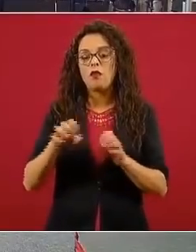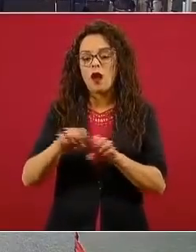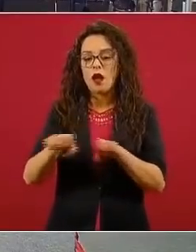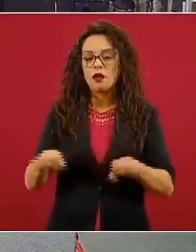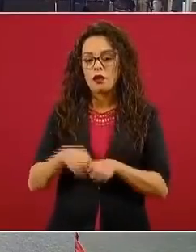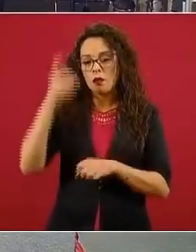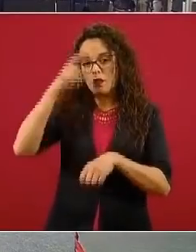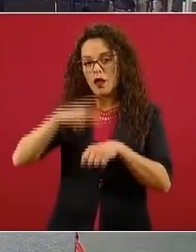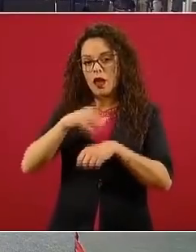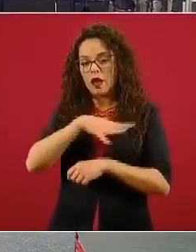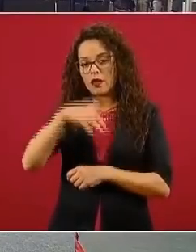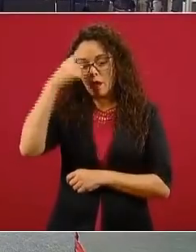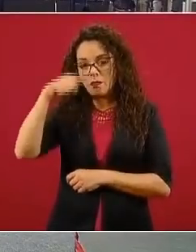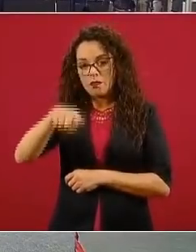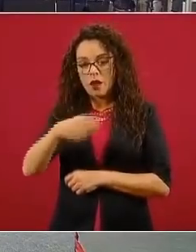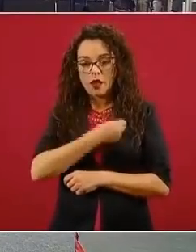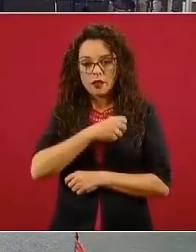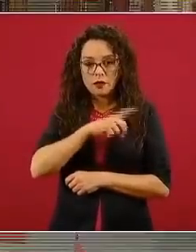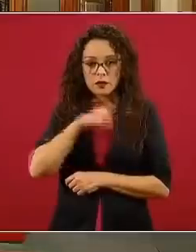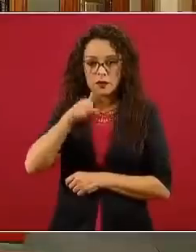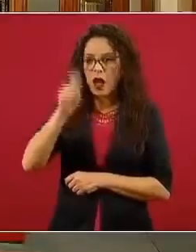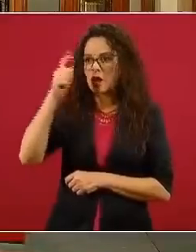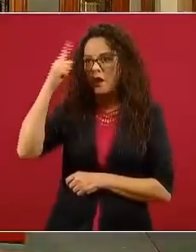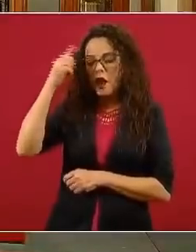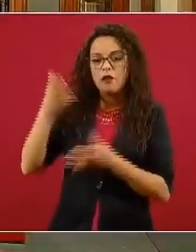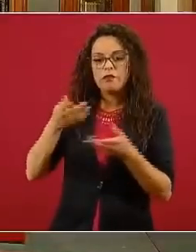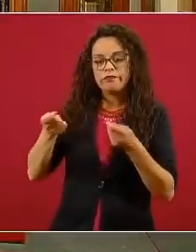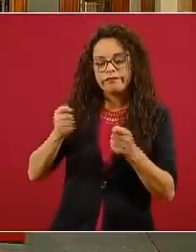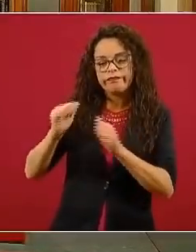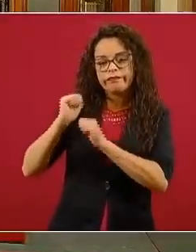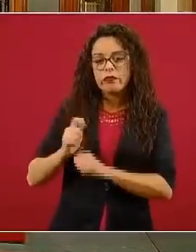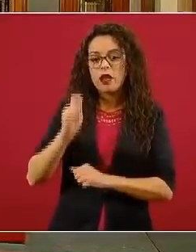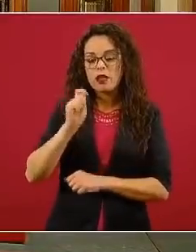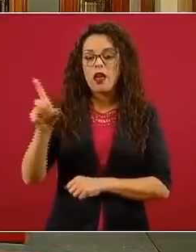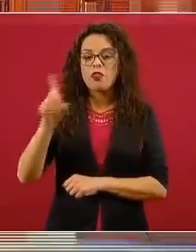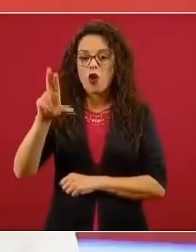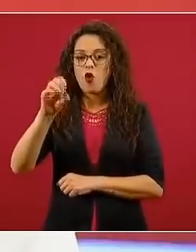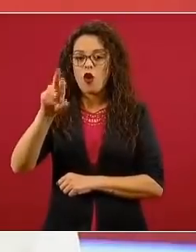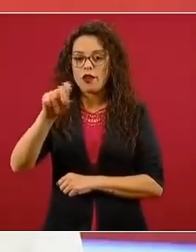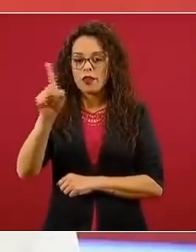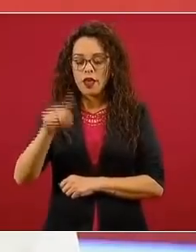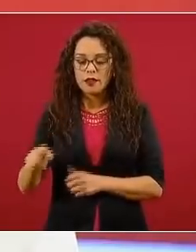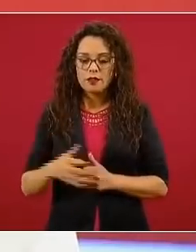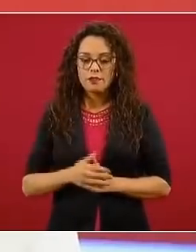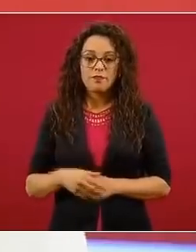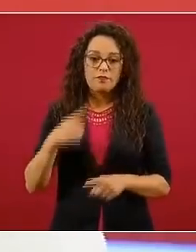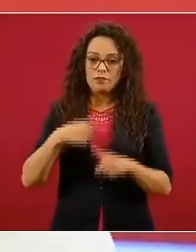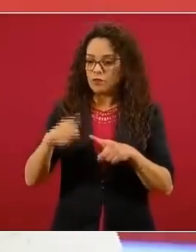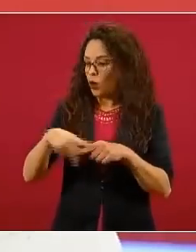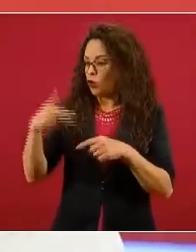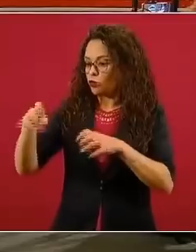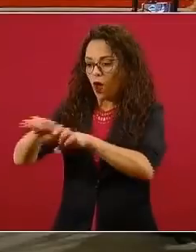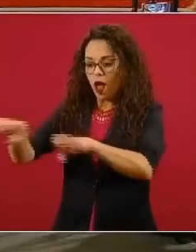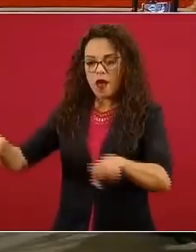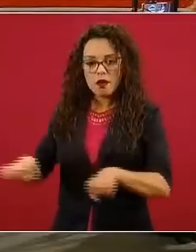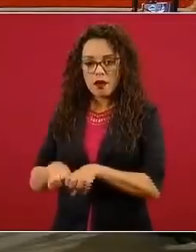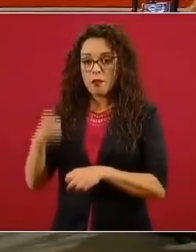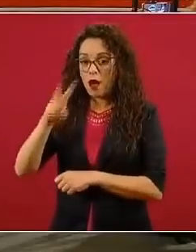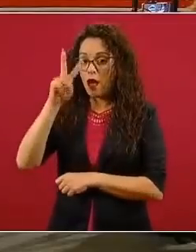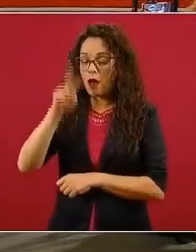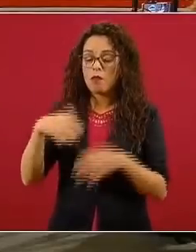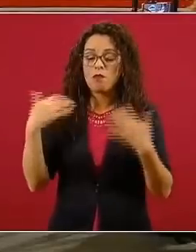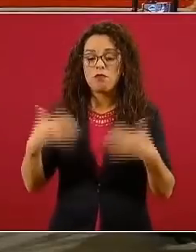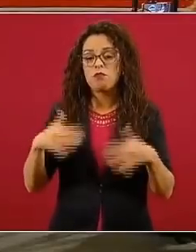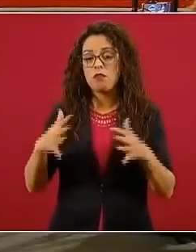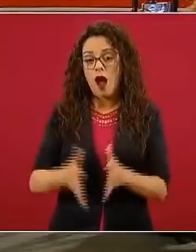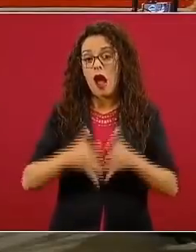Salud, que dirige el doctor Ricardo Cortés, en particular la maestra Arleth Saavedra, y todo el equipo. Entonces, esto es algo muy amplio